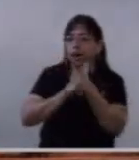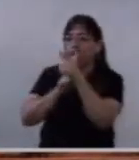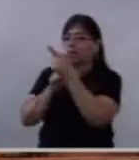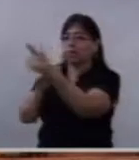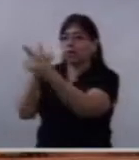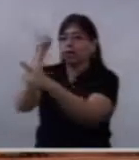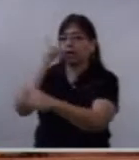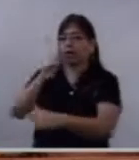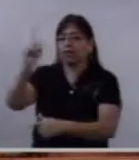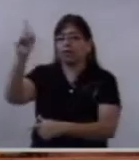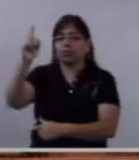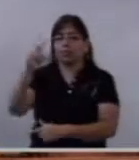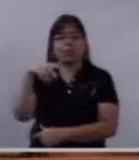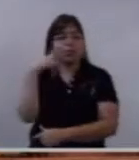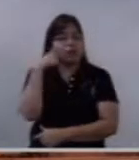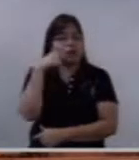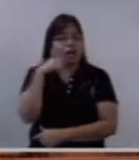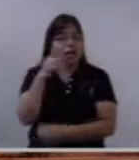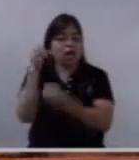abandonar a Dios.